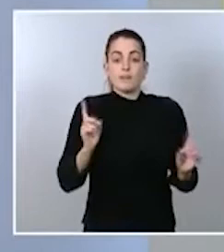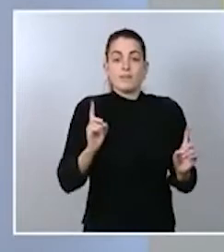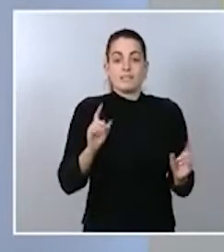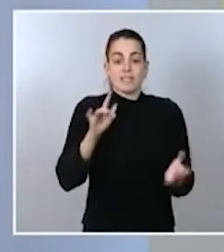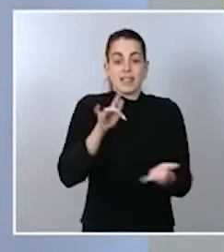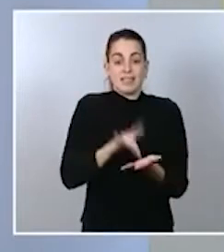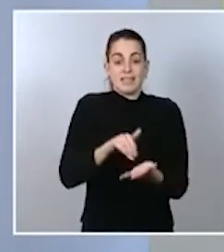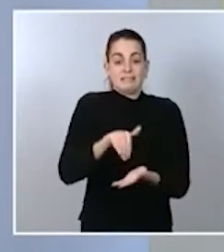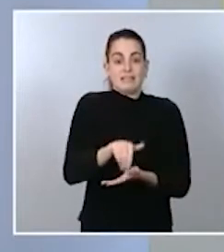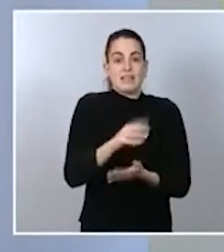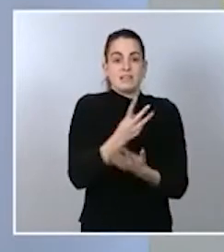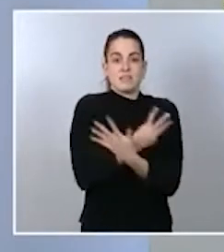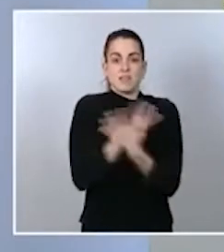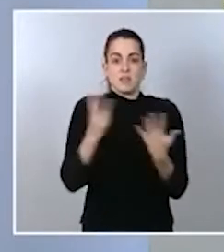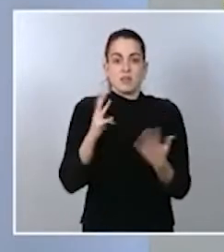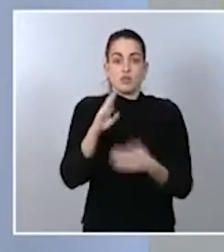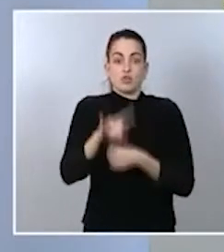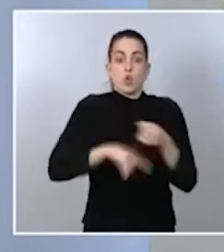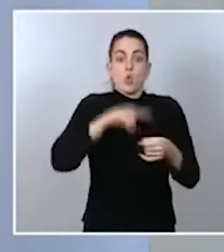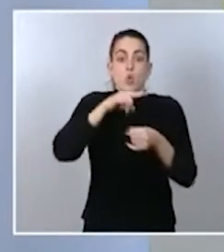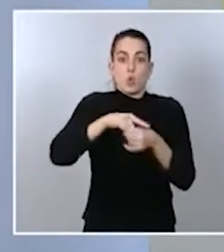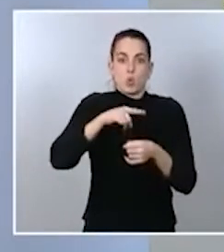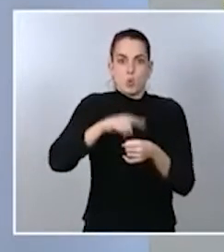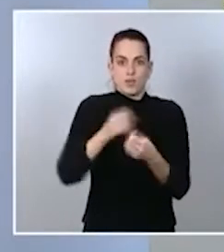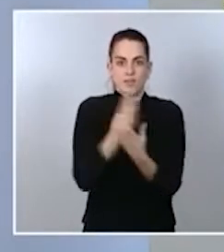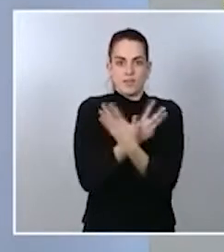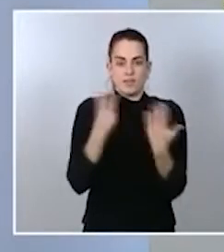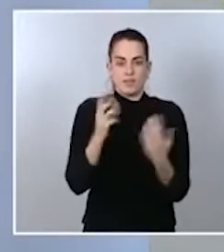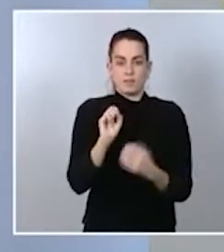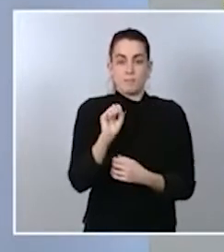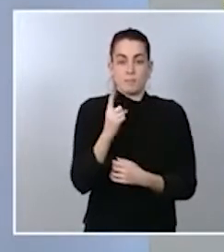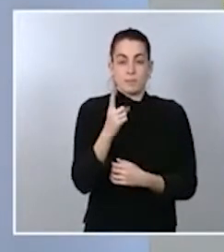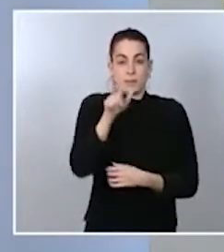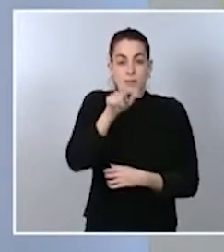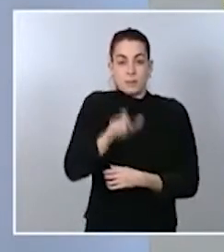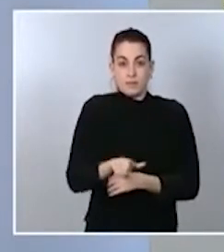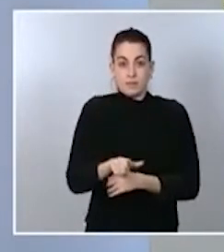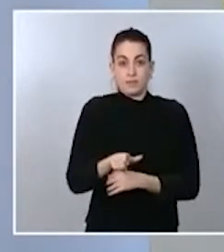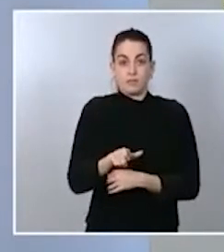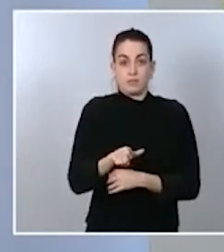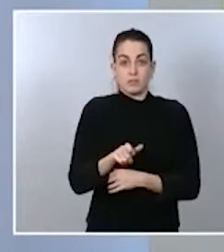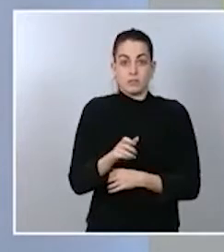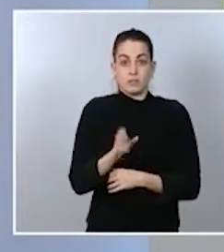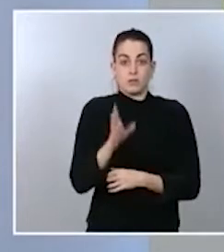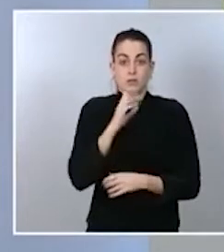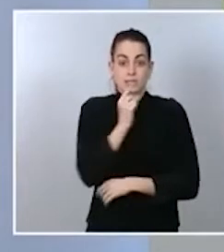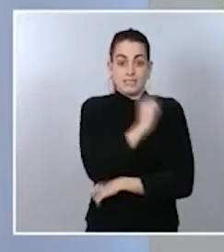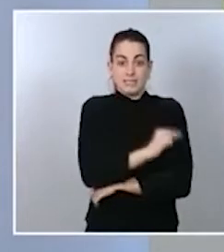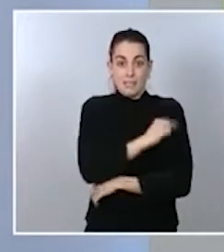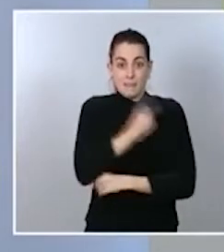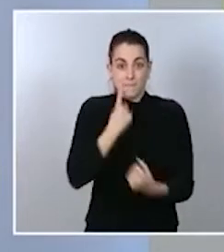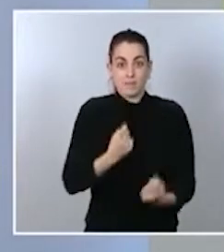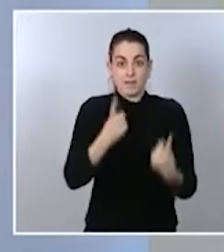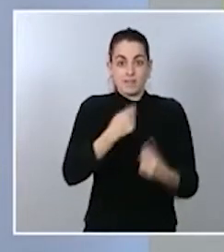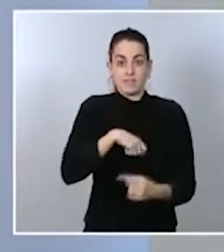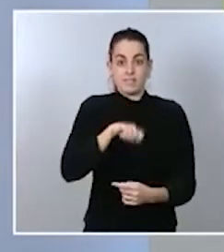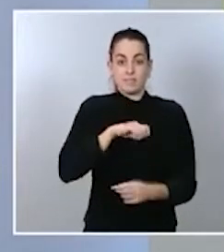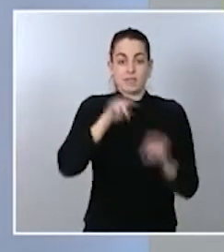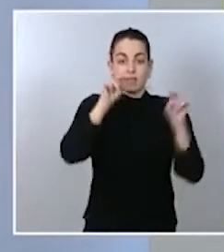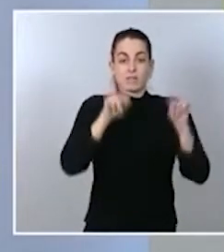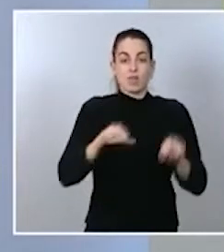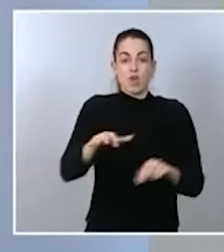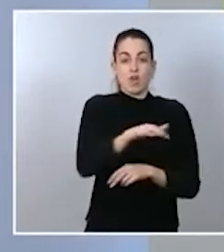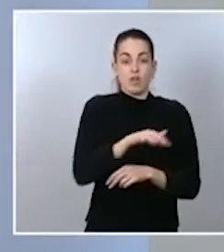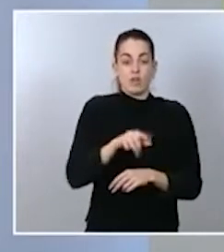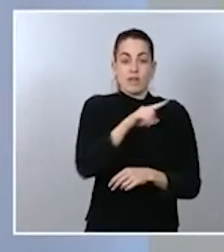en concreto el próximo lunes la primera persona que recibió una dosis de vacuna en nuestro país en la residencia Los Olmos de